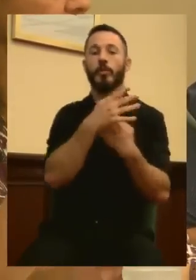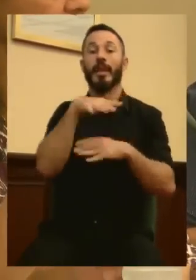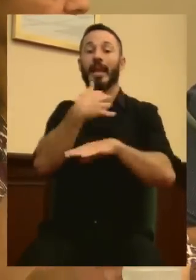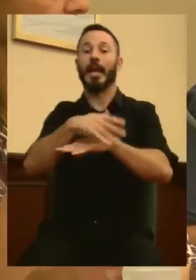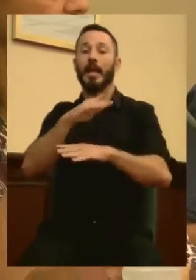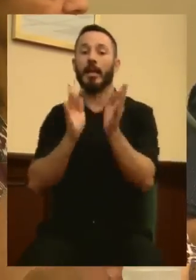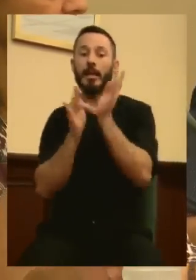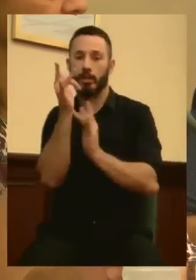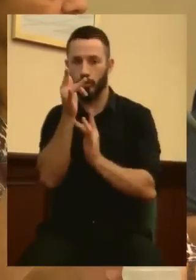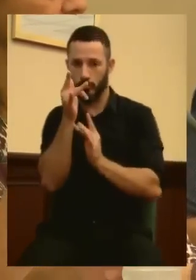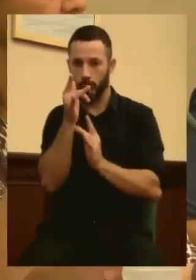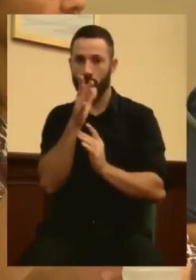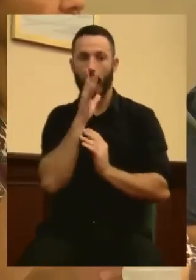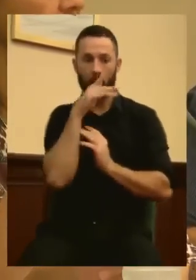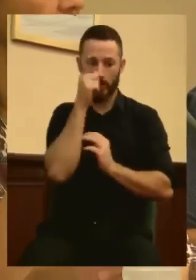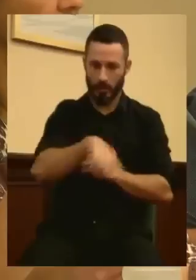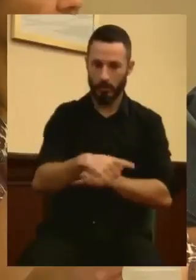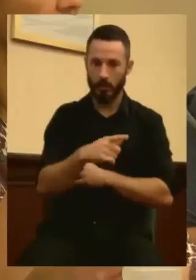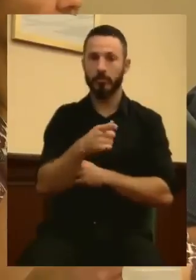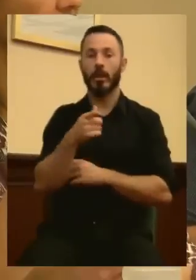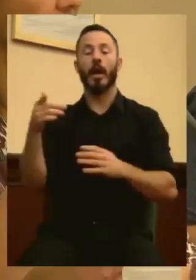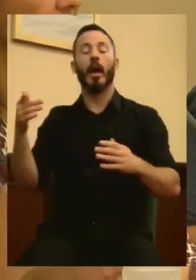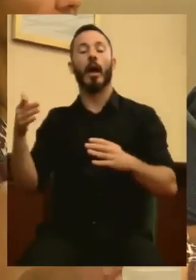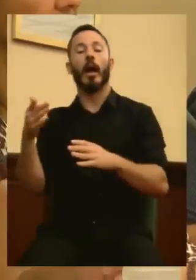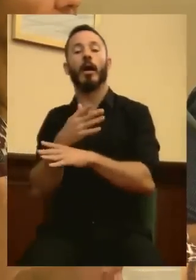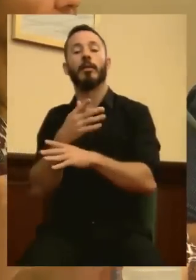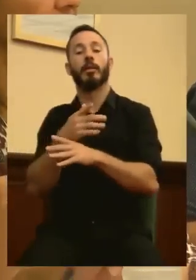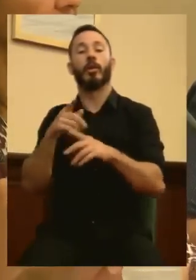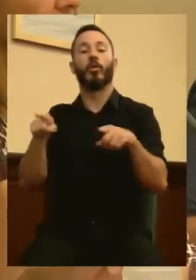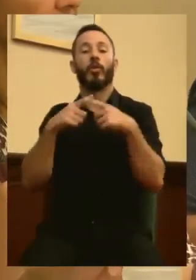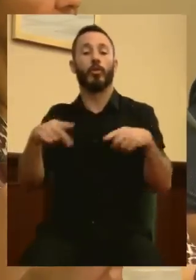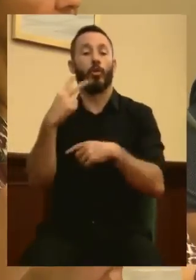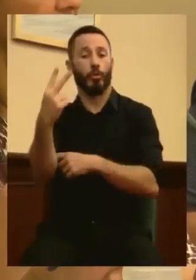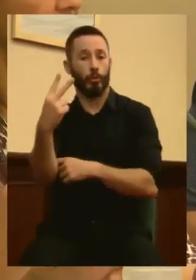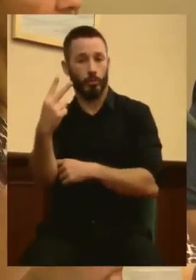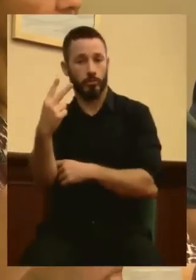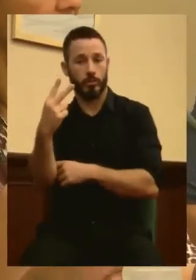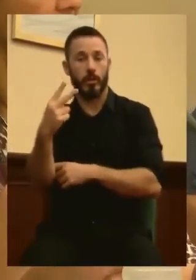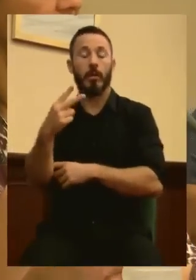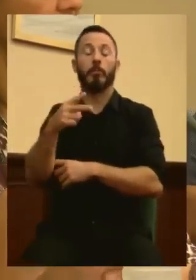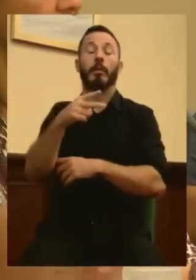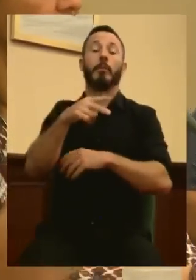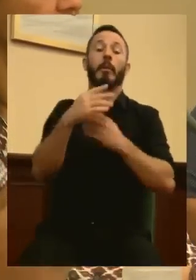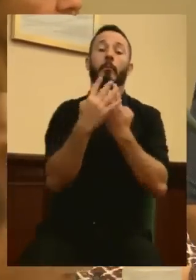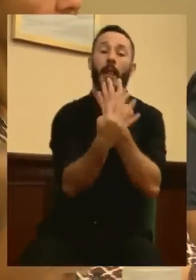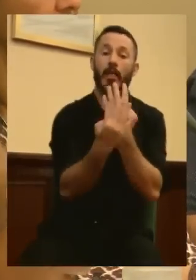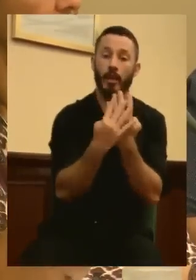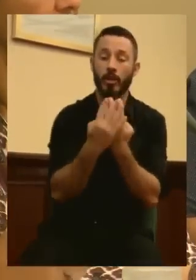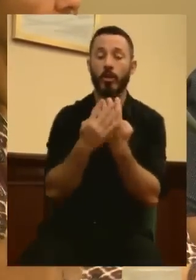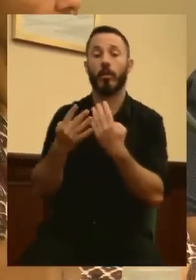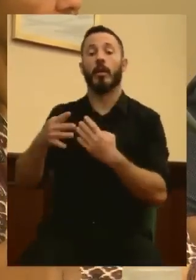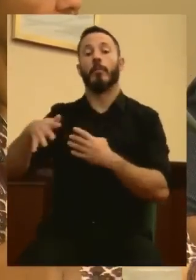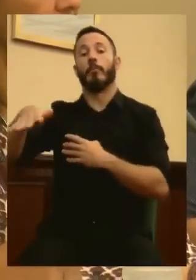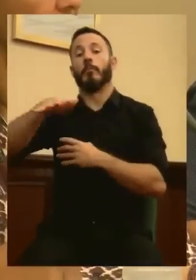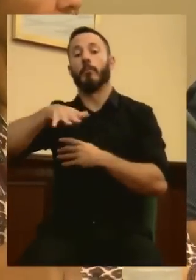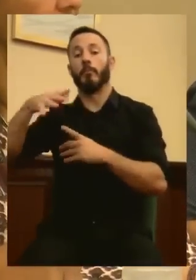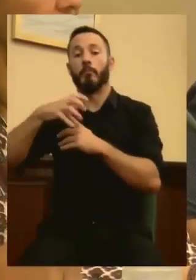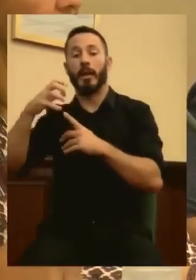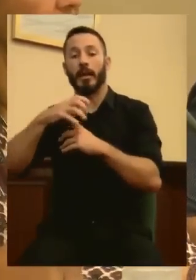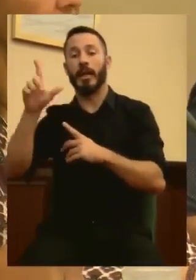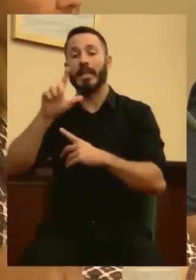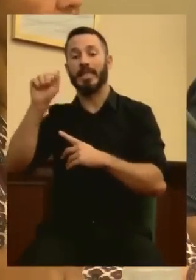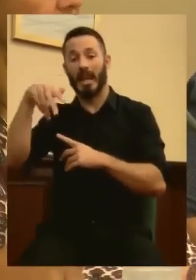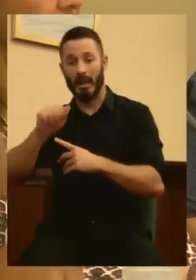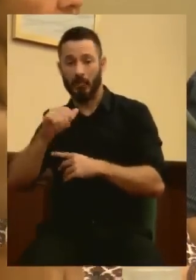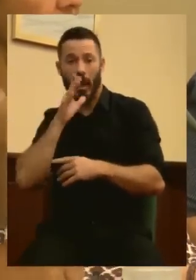dos conciertos por cada día de fiestas. Uno en la Plaza del Pradillo y otra en el Parque Liana. Ahora también. Antes había